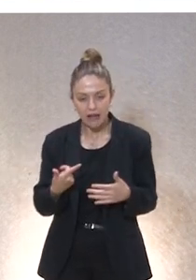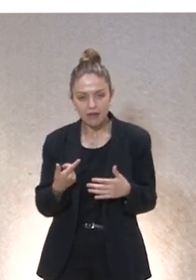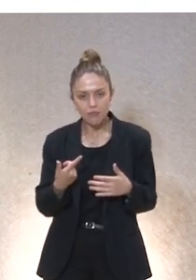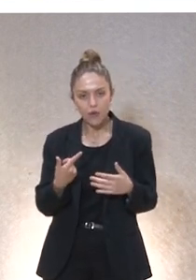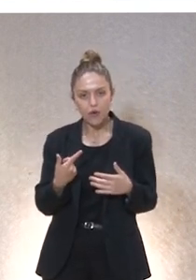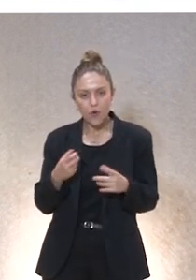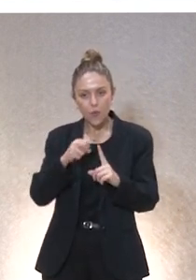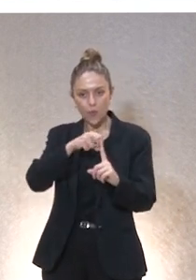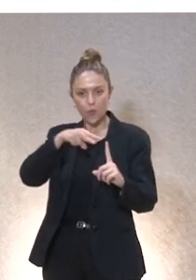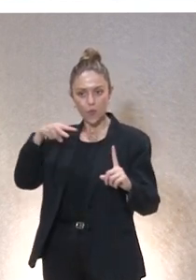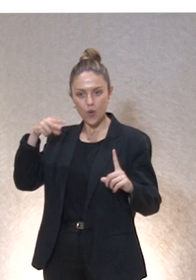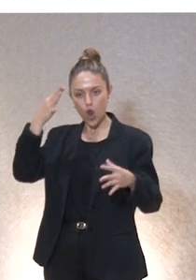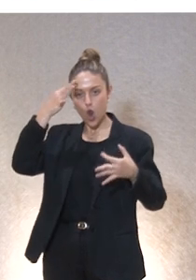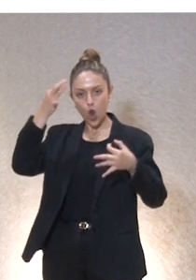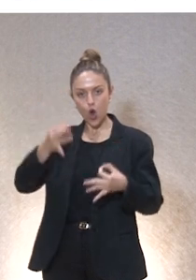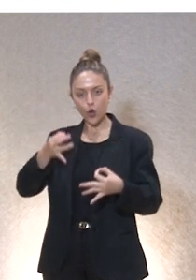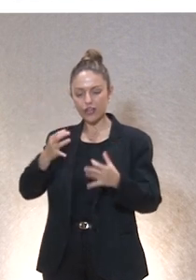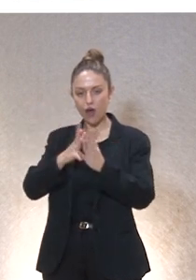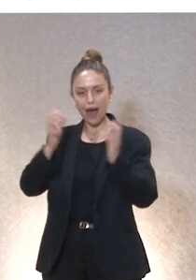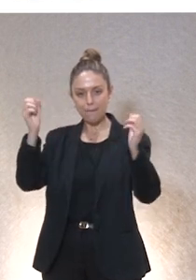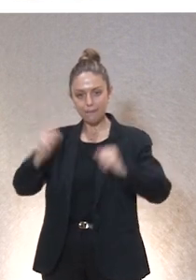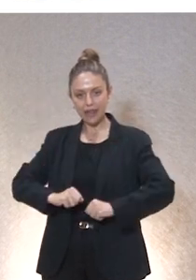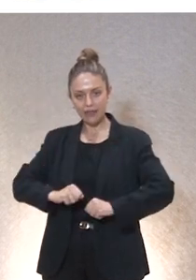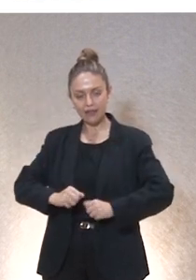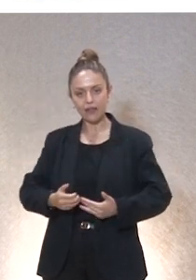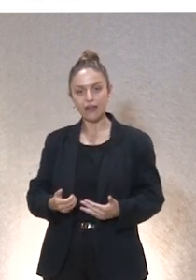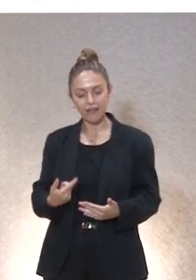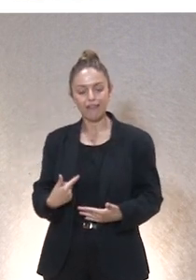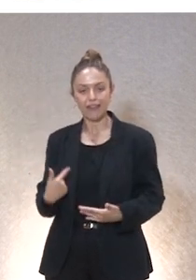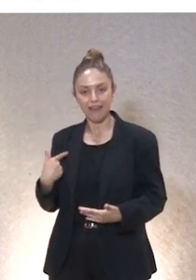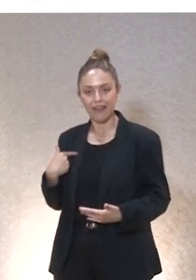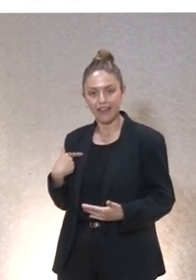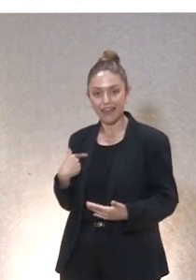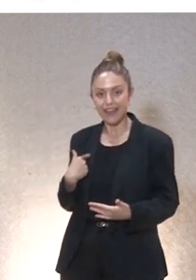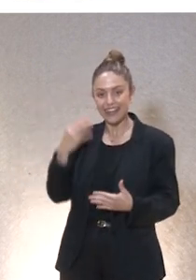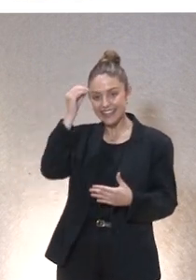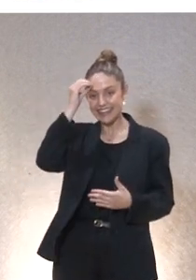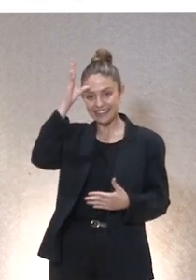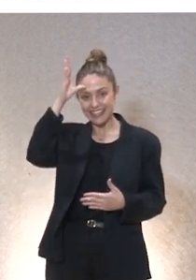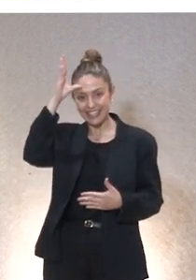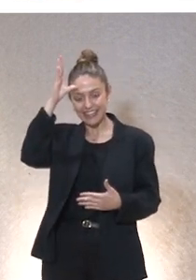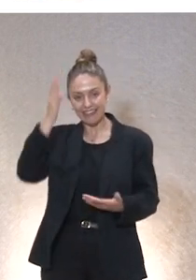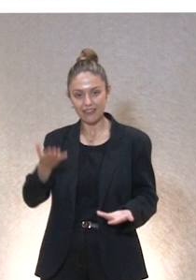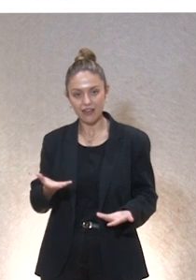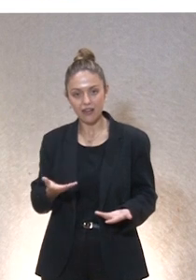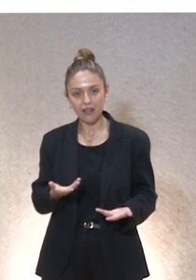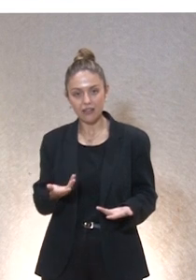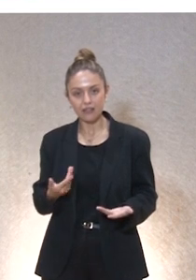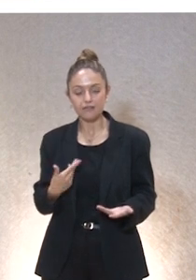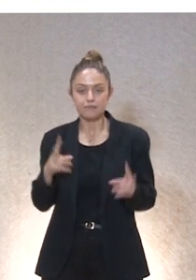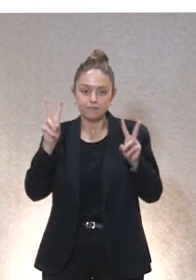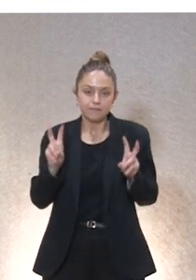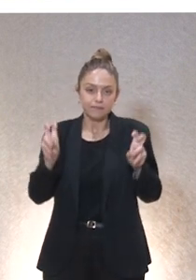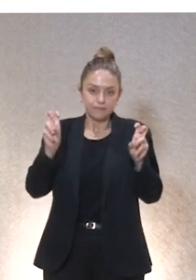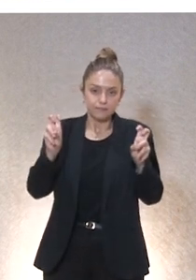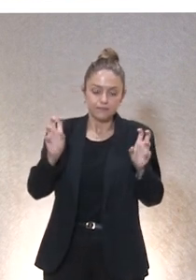lógica esa dimensión apalabrada que está detrás de la verdadera inteligencia entre paréntesis